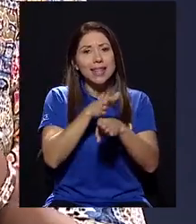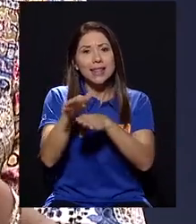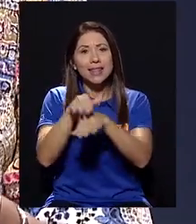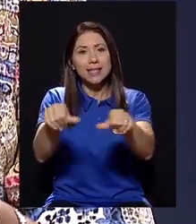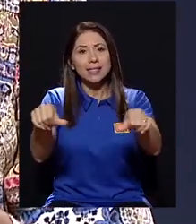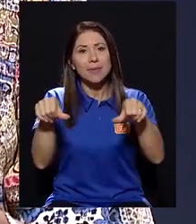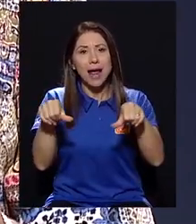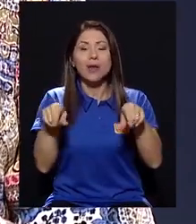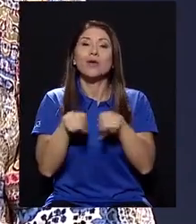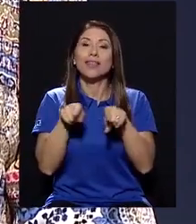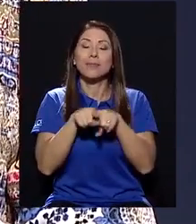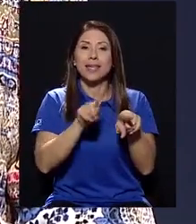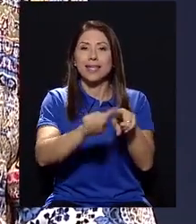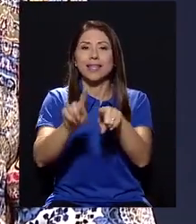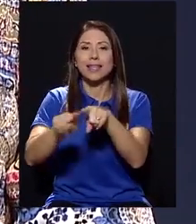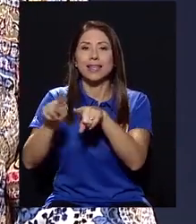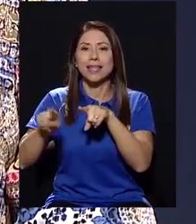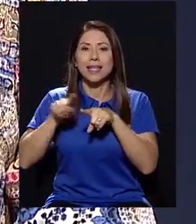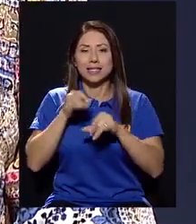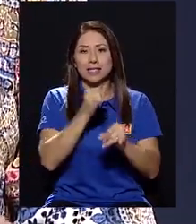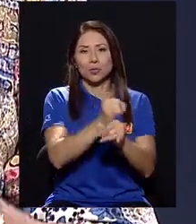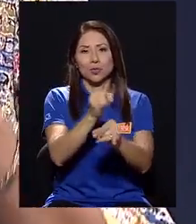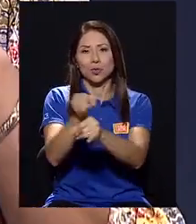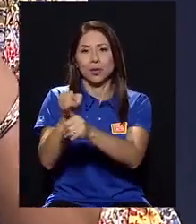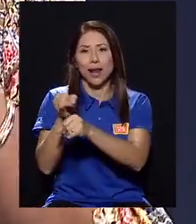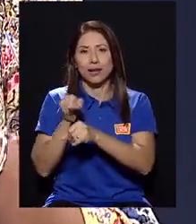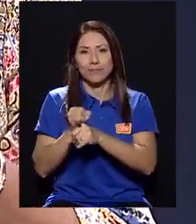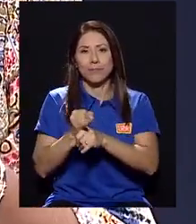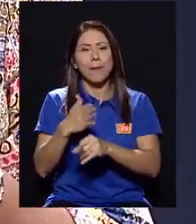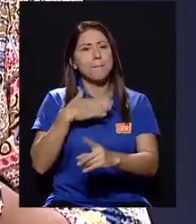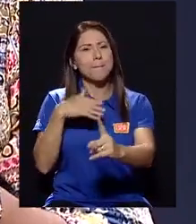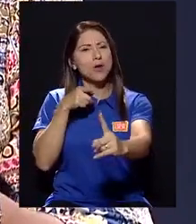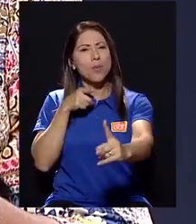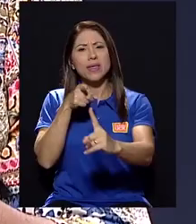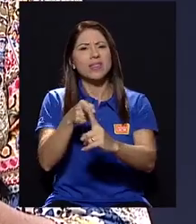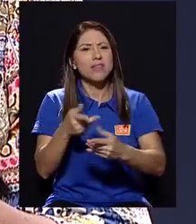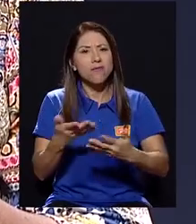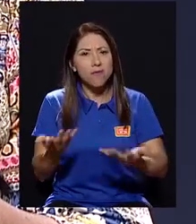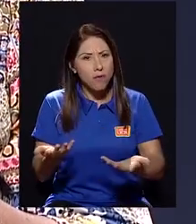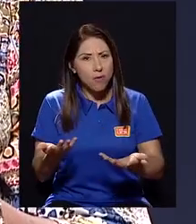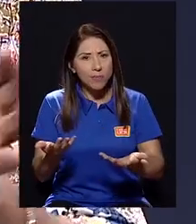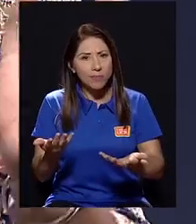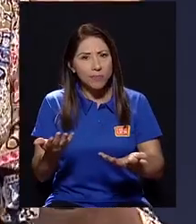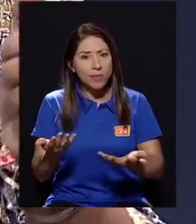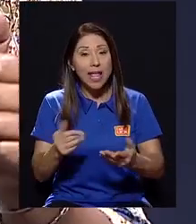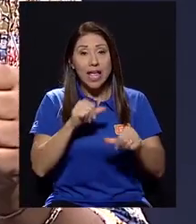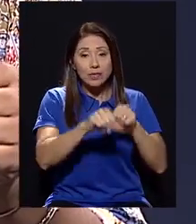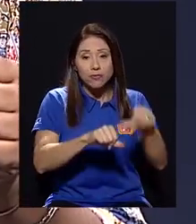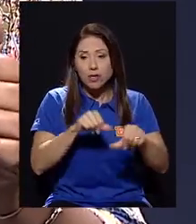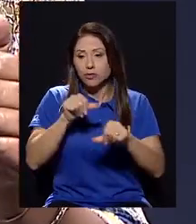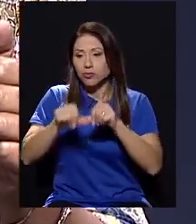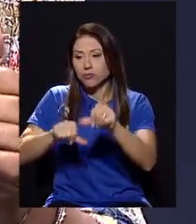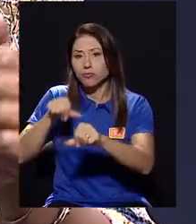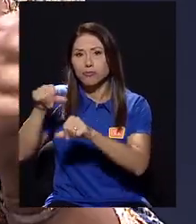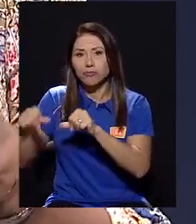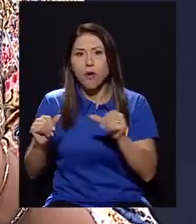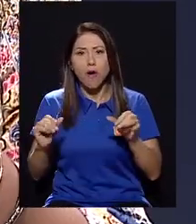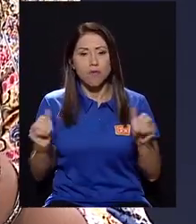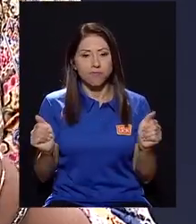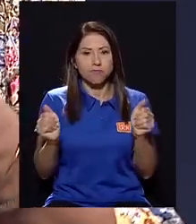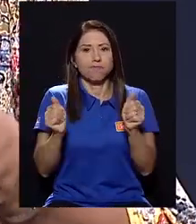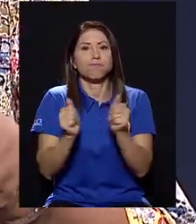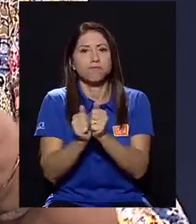interinstitucional. Entonces, mi objetivo era aunar esfuerzos, buscar